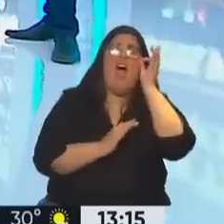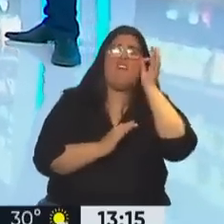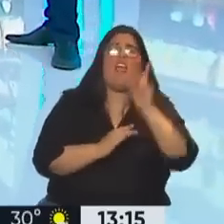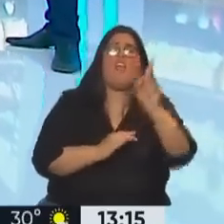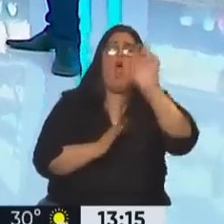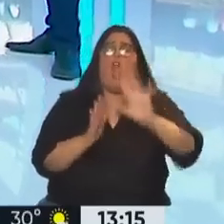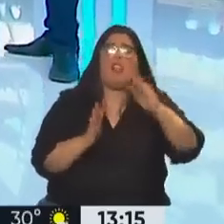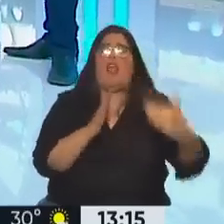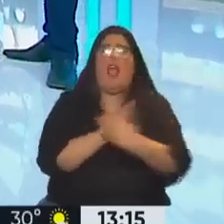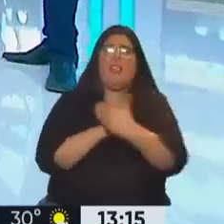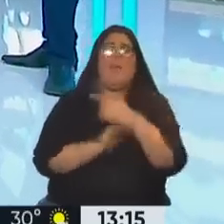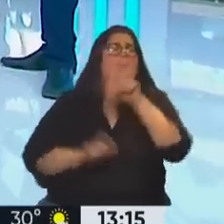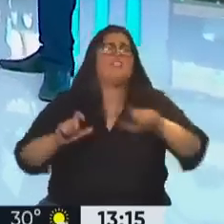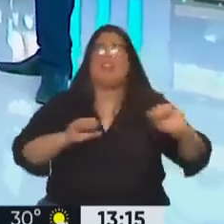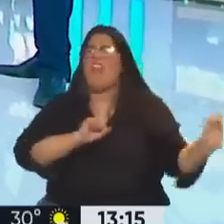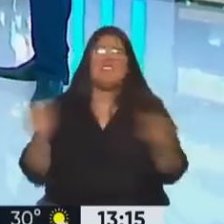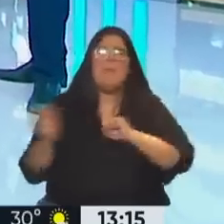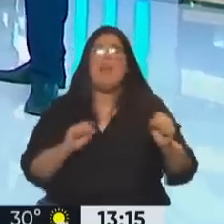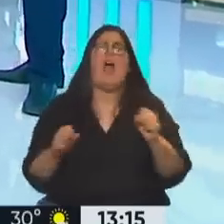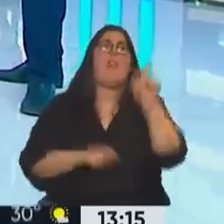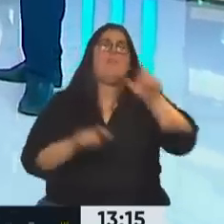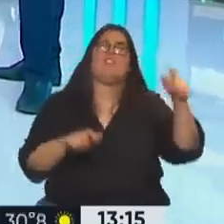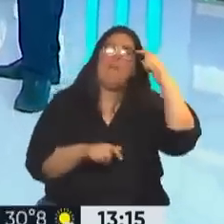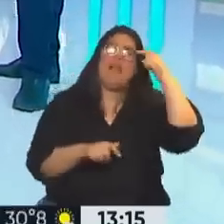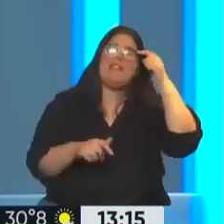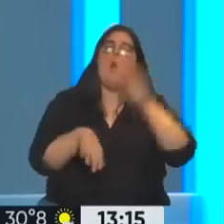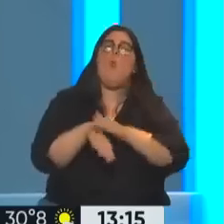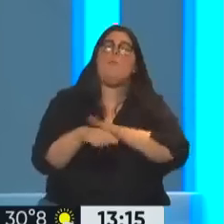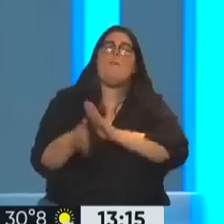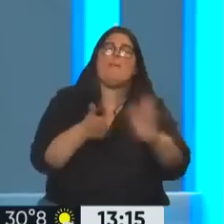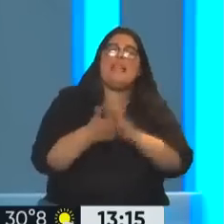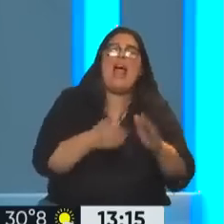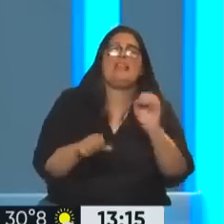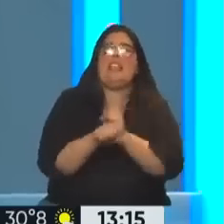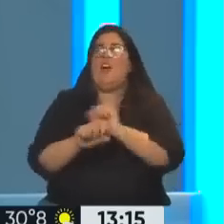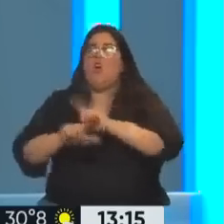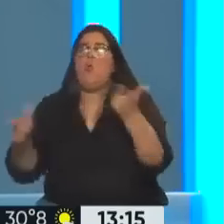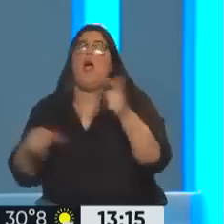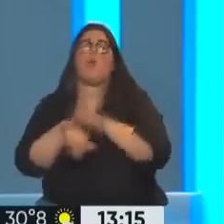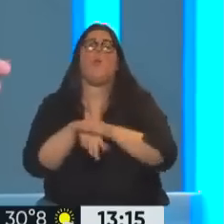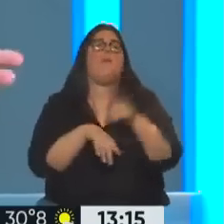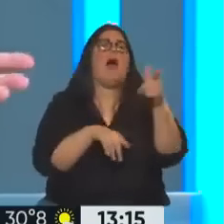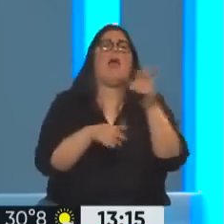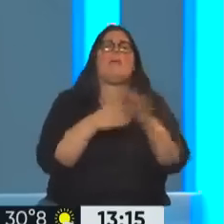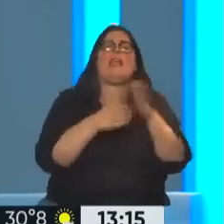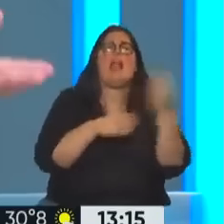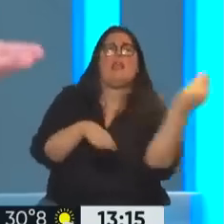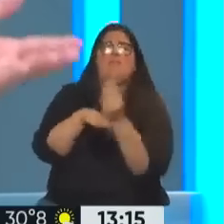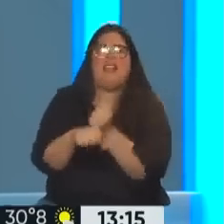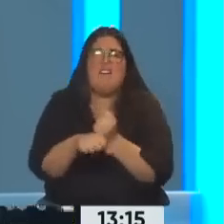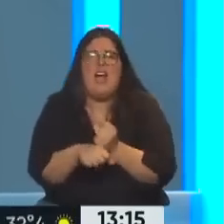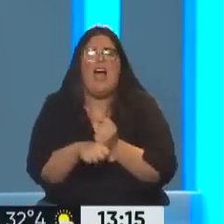desesperada y cree que la delincuencia aumenta por los inmigrantes, que la pérdida de puestos de trabajo es por los inmigrantes, que mismo no encuentra trabajo por los inmigrantes, cae en